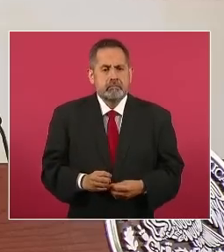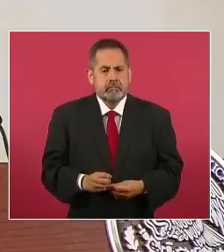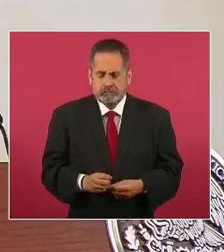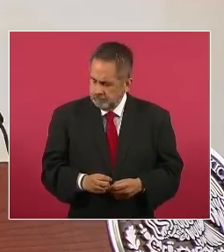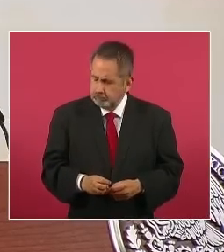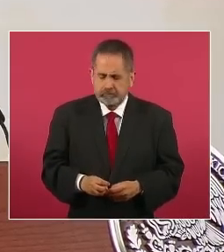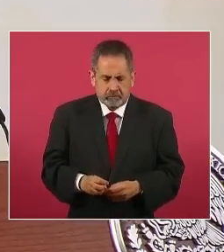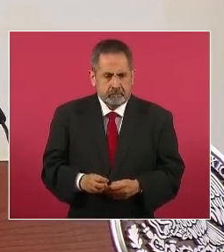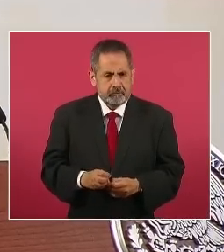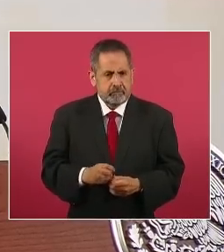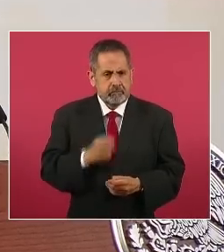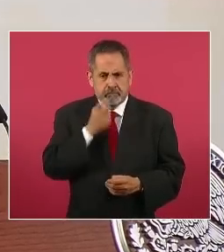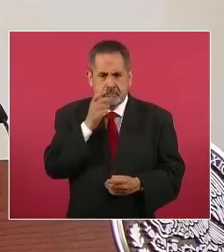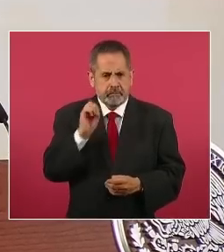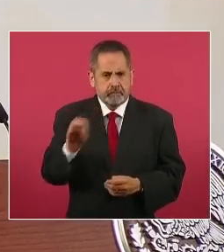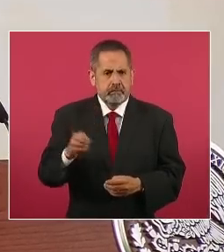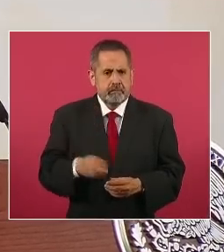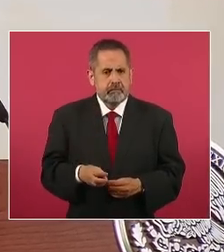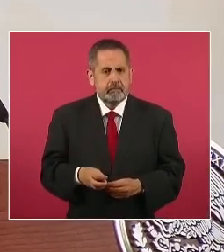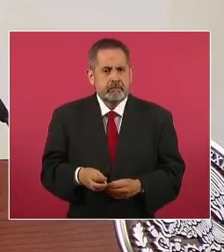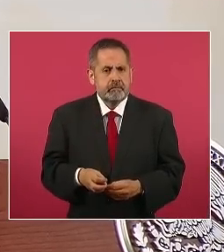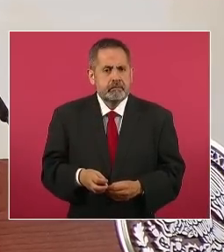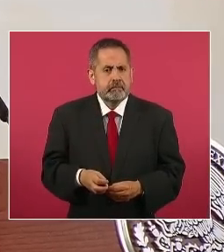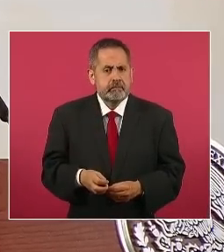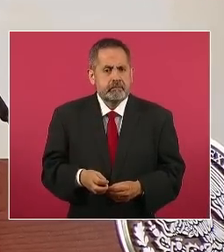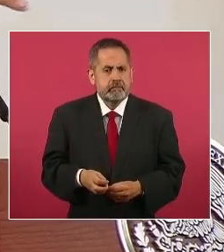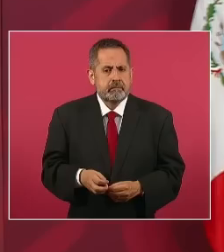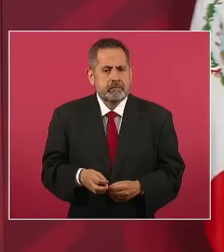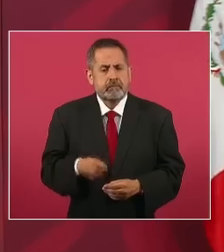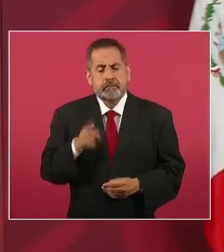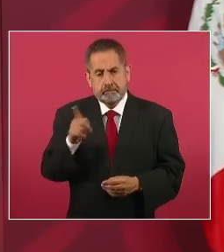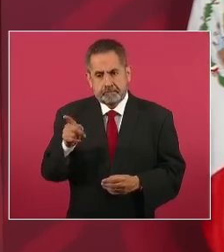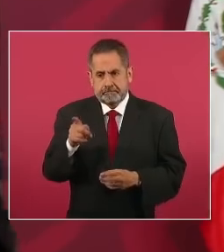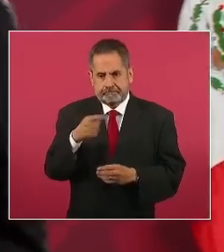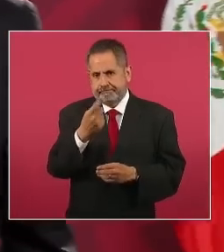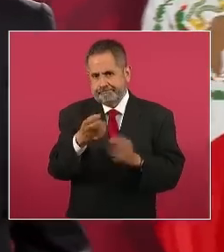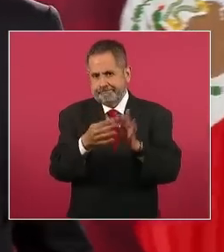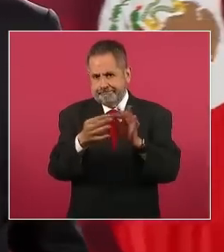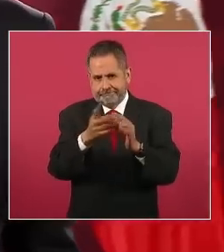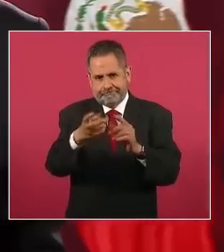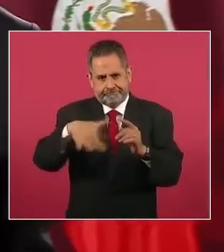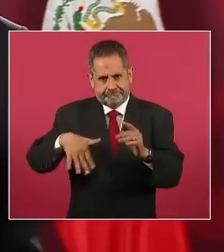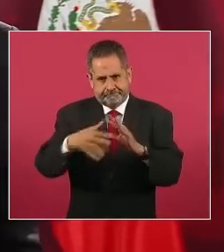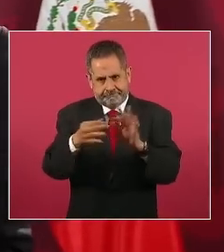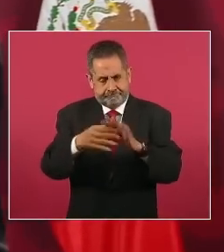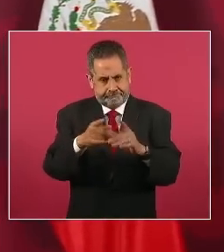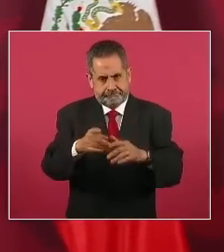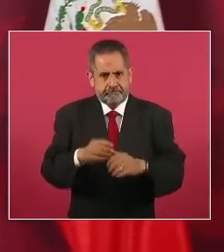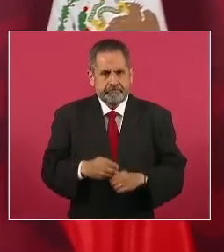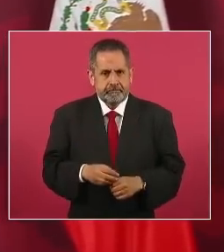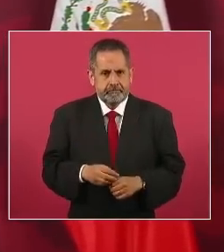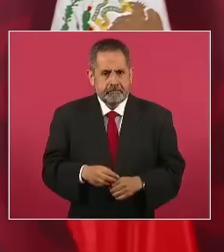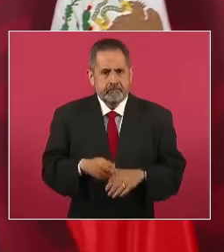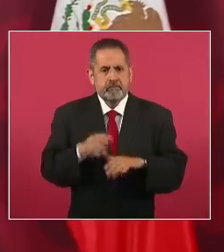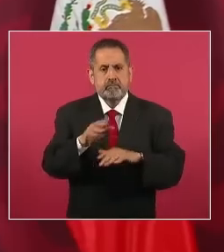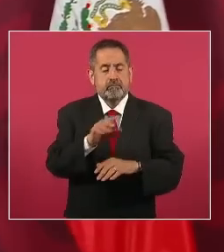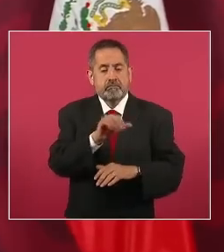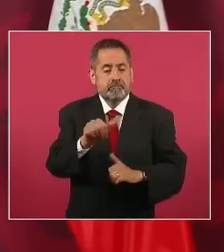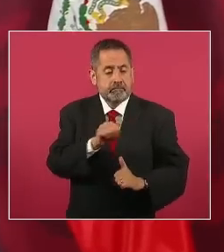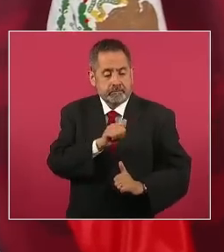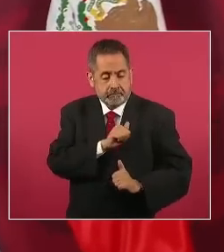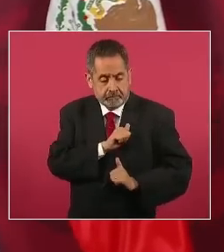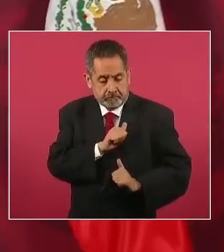diciéndoles que son pueblo uniformado soldados campesinos no señor